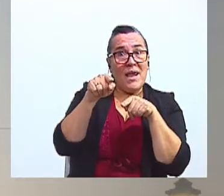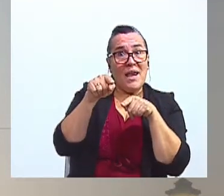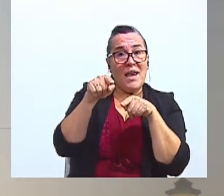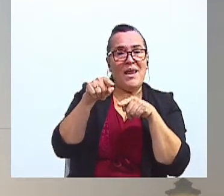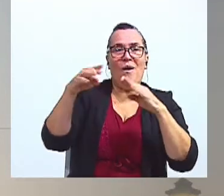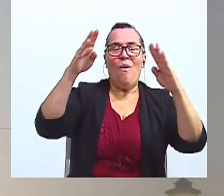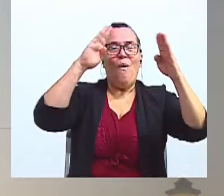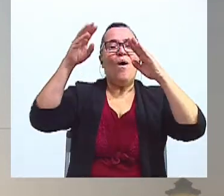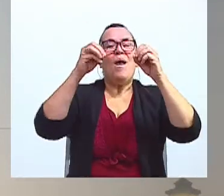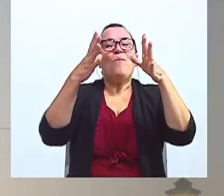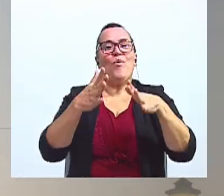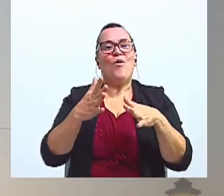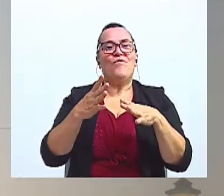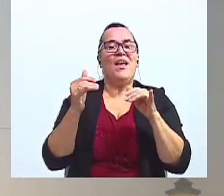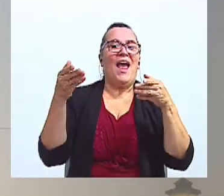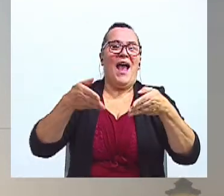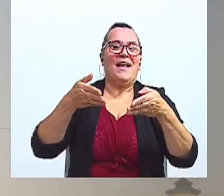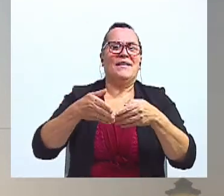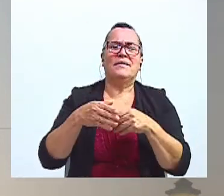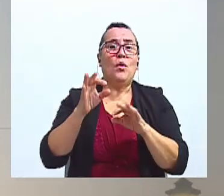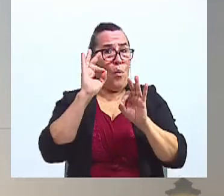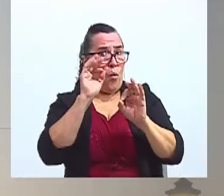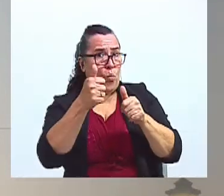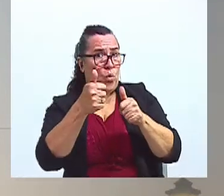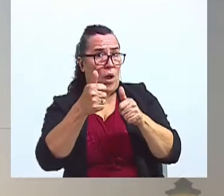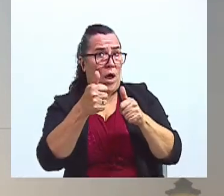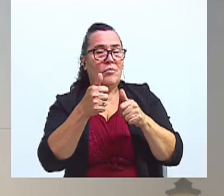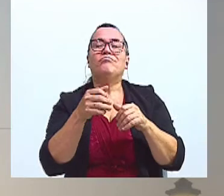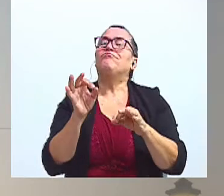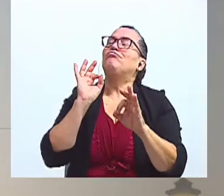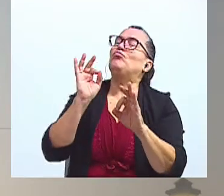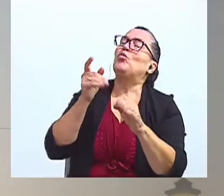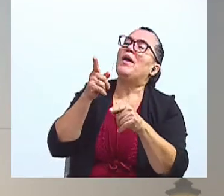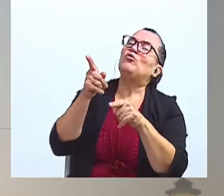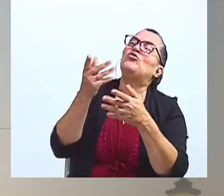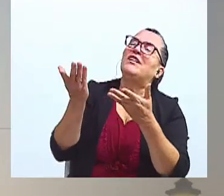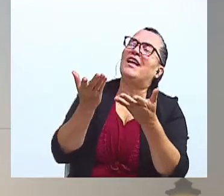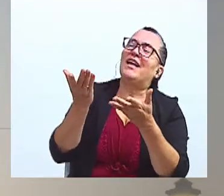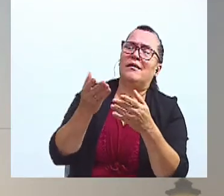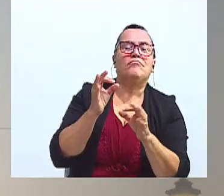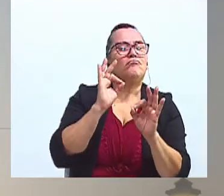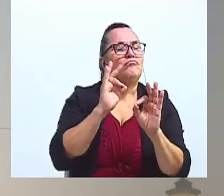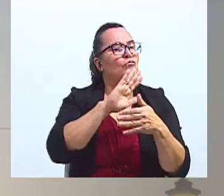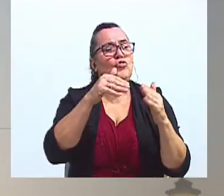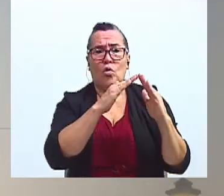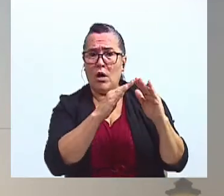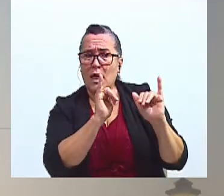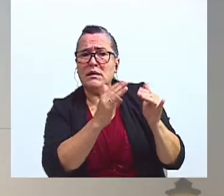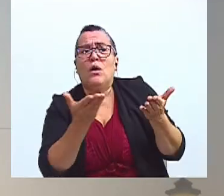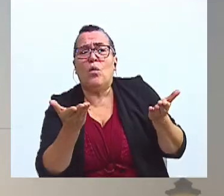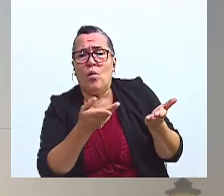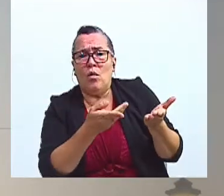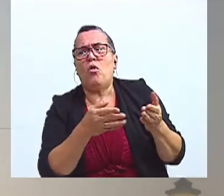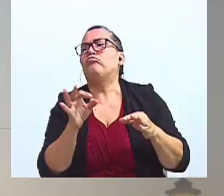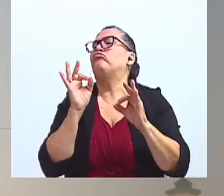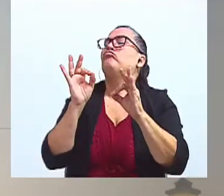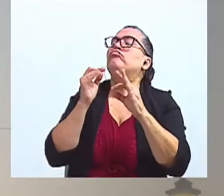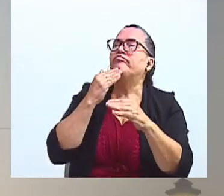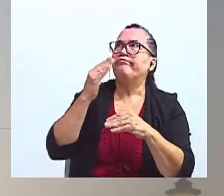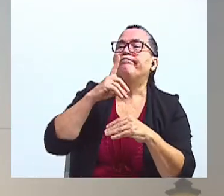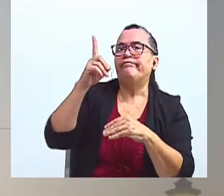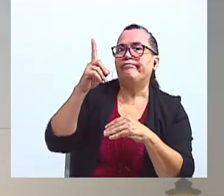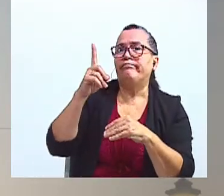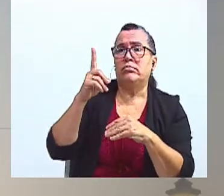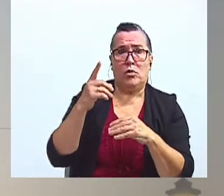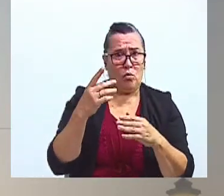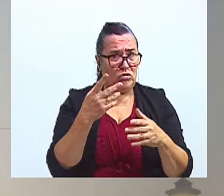Hola, profe, sí, aquí estoy. Hola, Marcela, ¿cómo está? Muy bien, ¿y usted? Bien, ¿cómo está todo en casa? Muy bien, gracias a Dios.